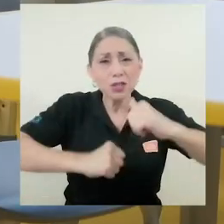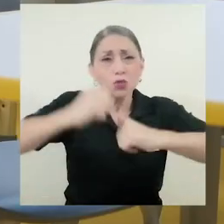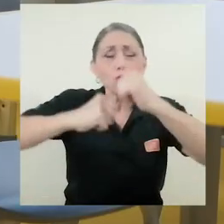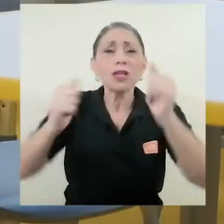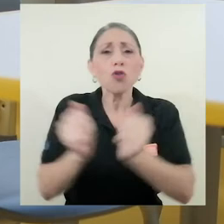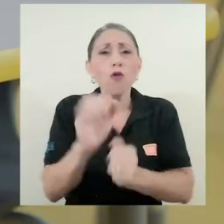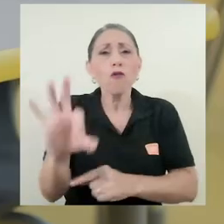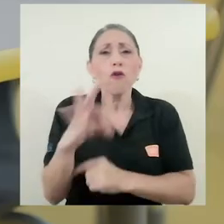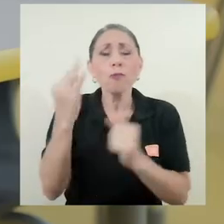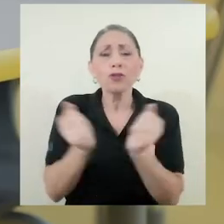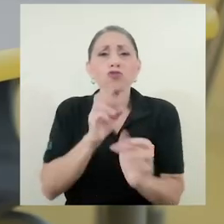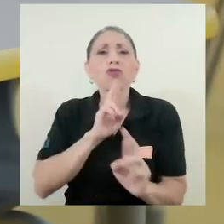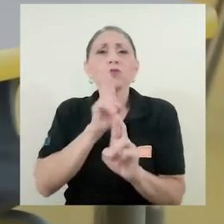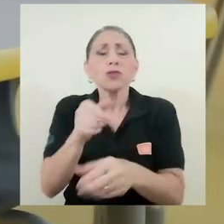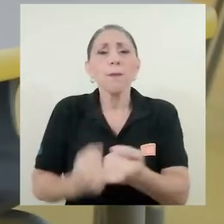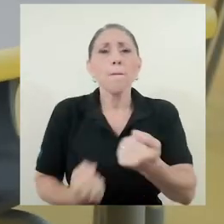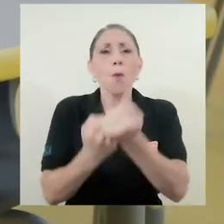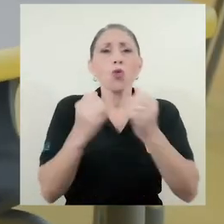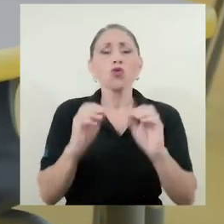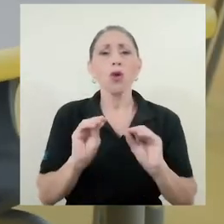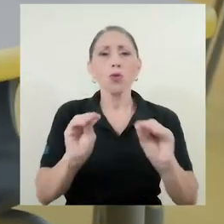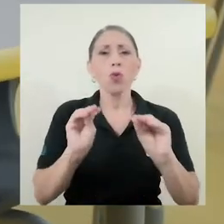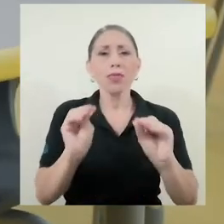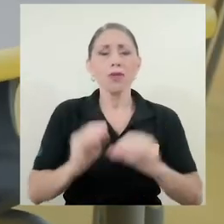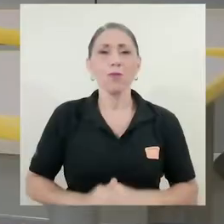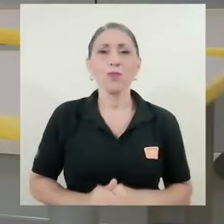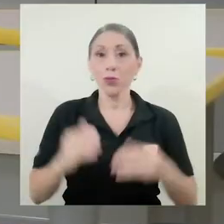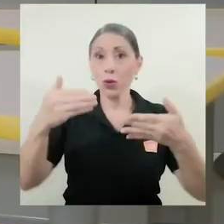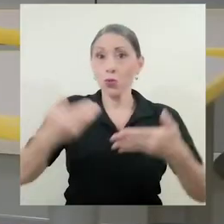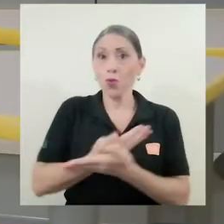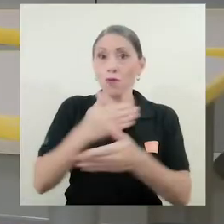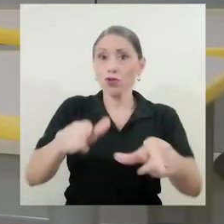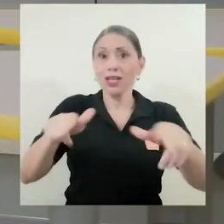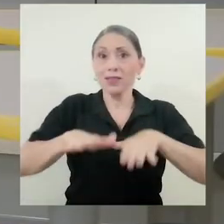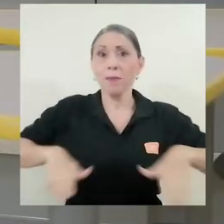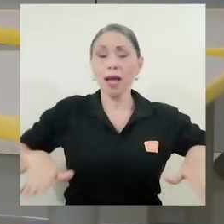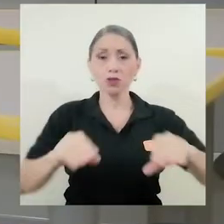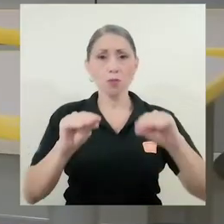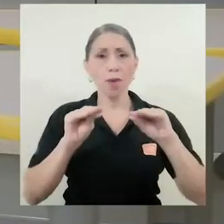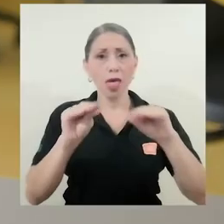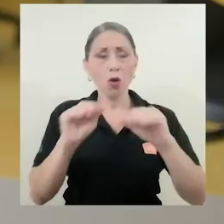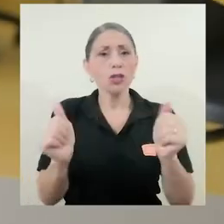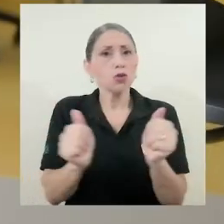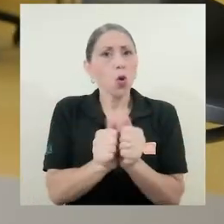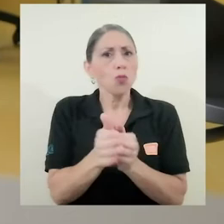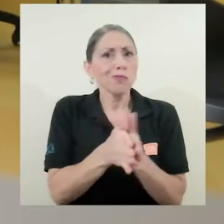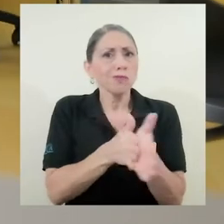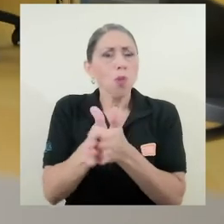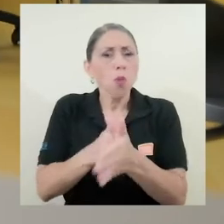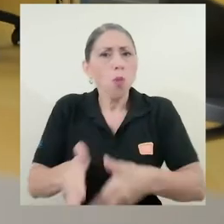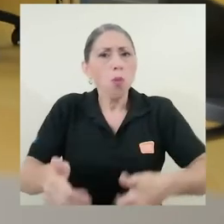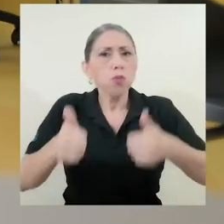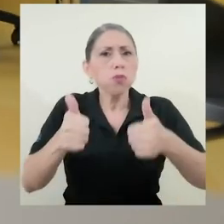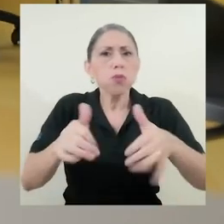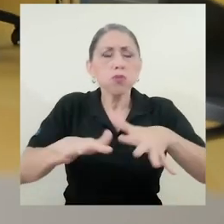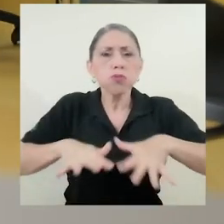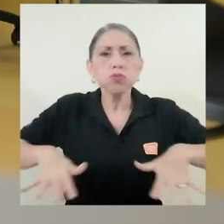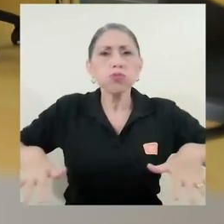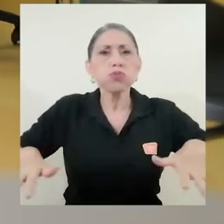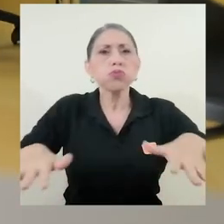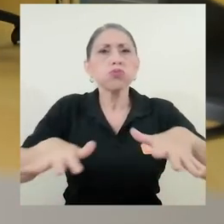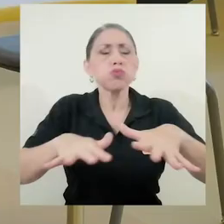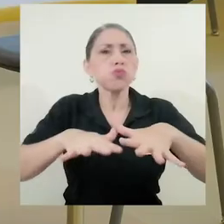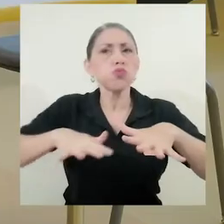tiene formas y respuestas a ese apoyo educativo. Los nuevos espacios pedagógicos con una utilidad práctica de